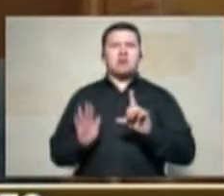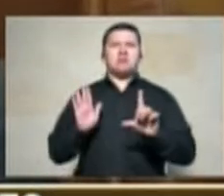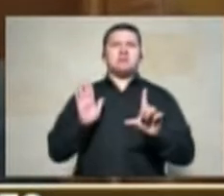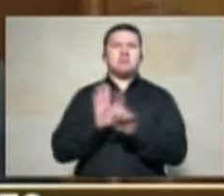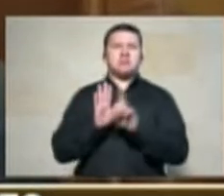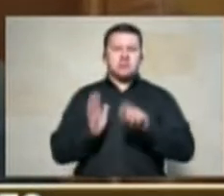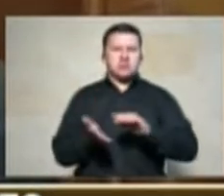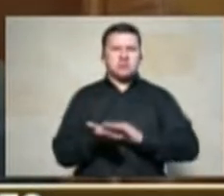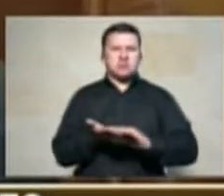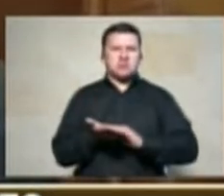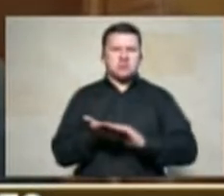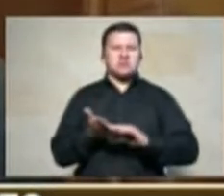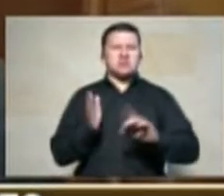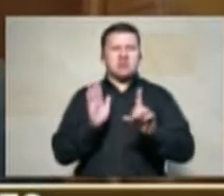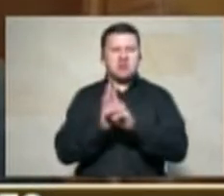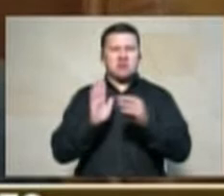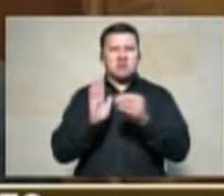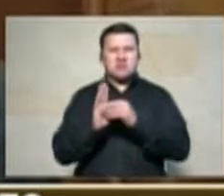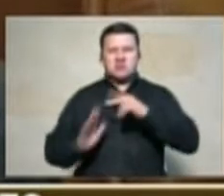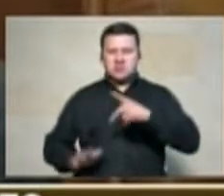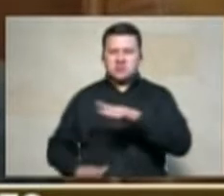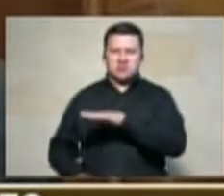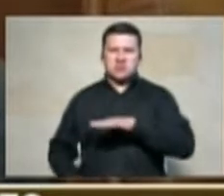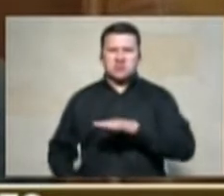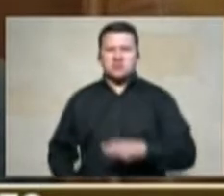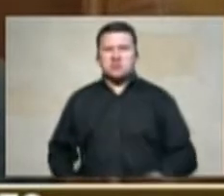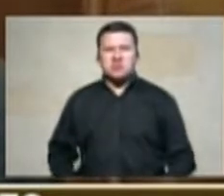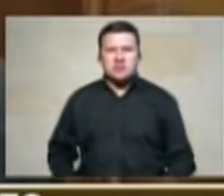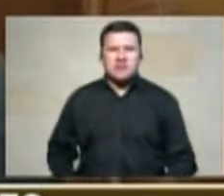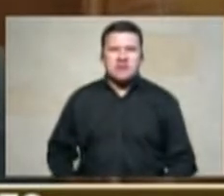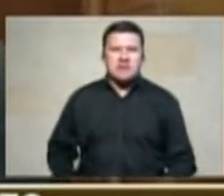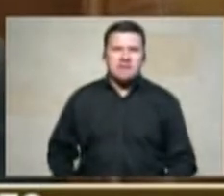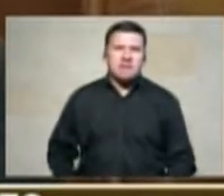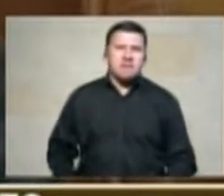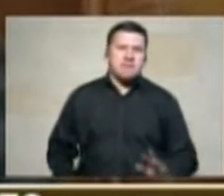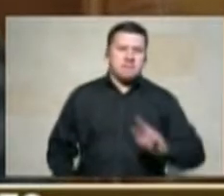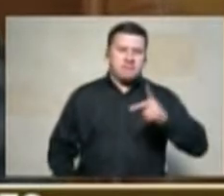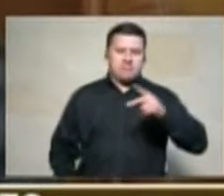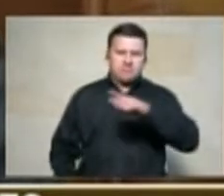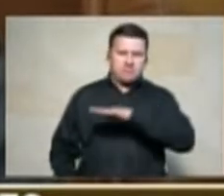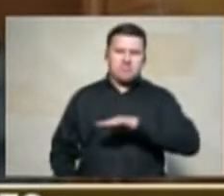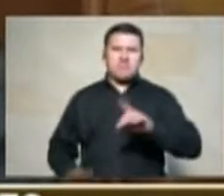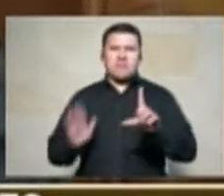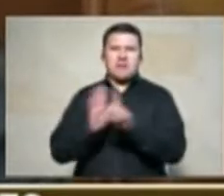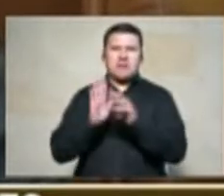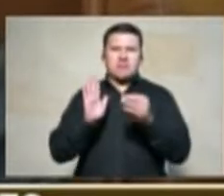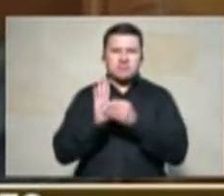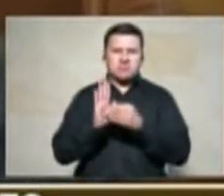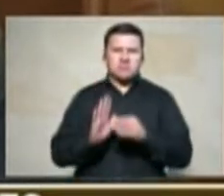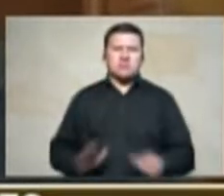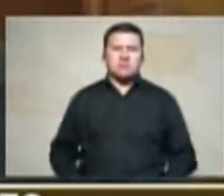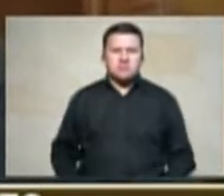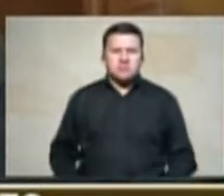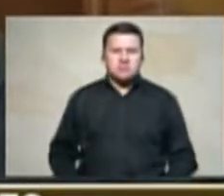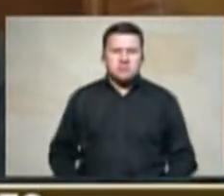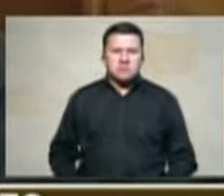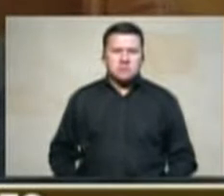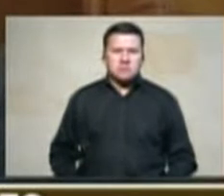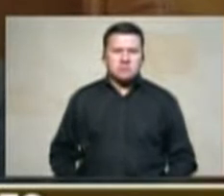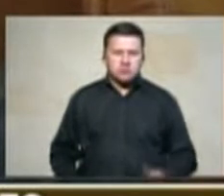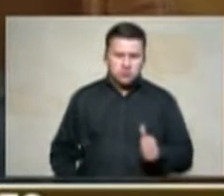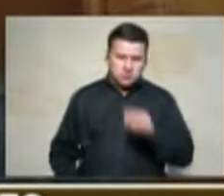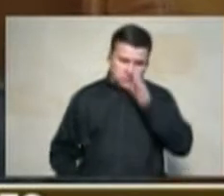y esos segundos ocupantes de buena fe tienen la posibilidad